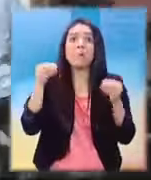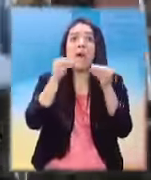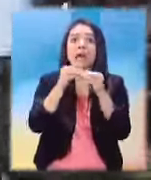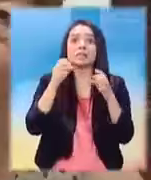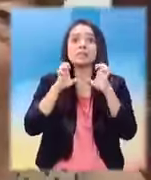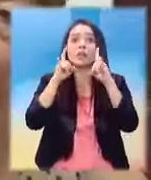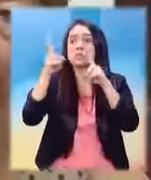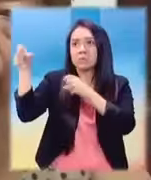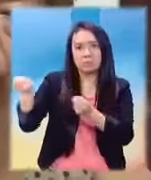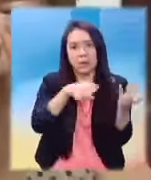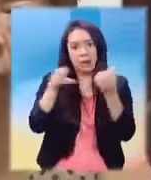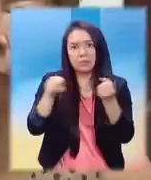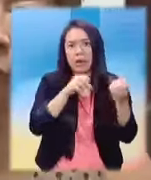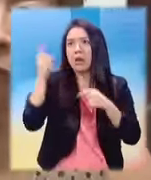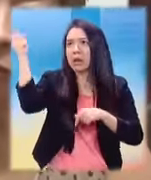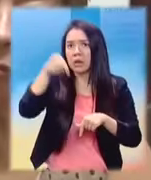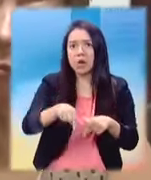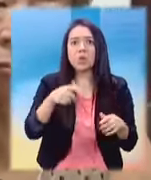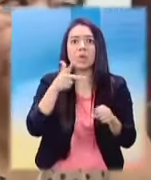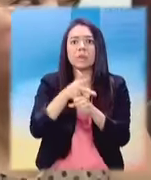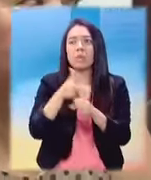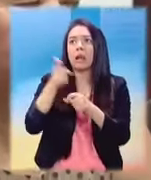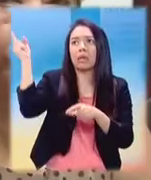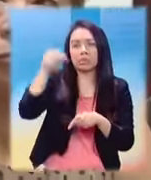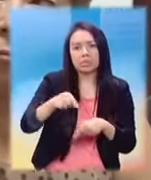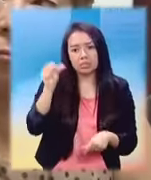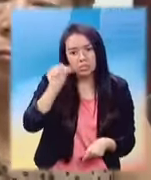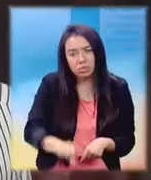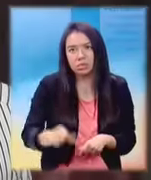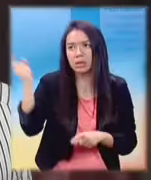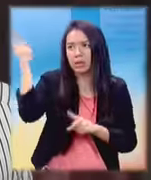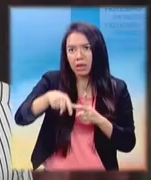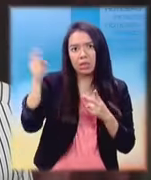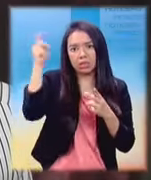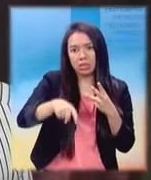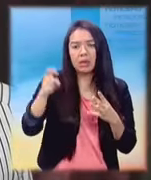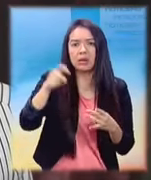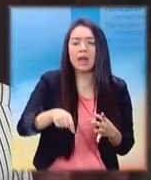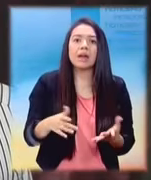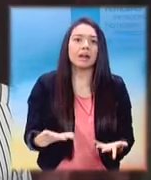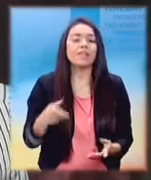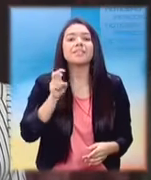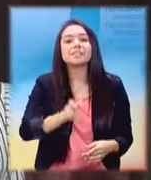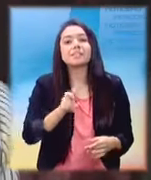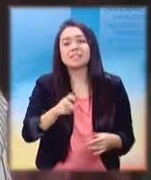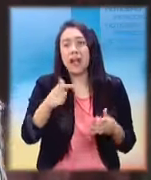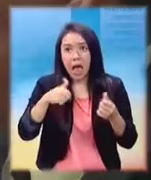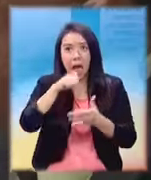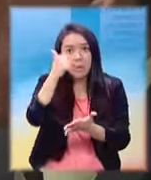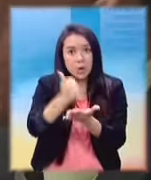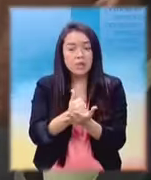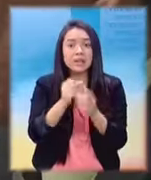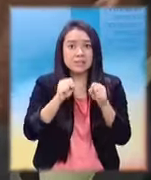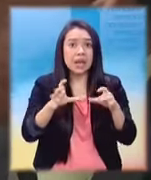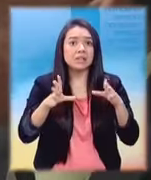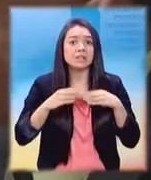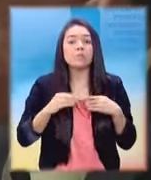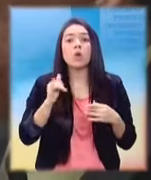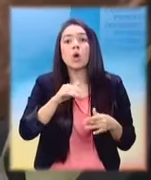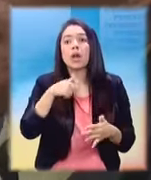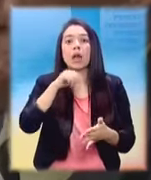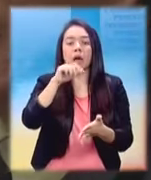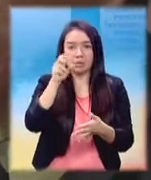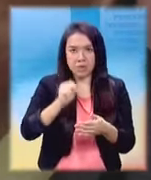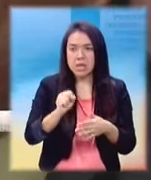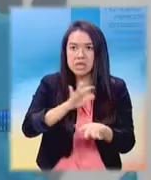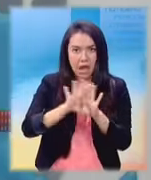a Cunguate le preocupan las estafas y engaños donde han caído guatemaltecos por quienes han conformado una red de estafa bajo el engaño y cobros de que al